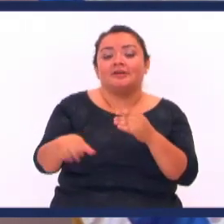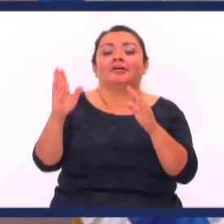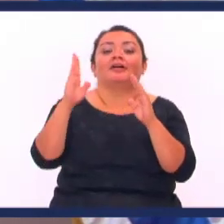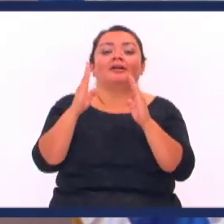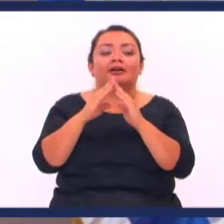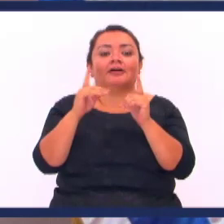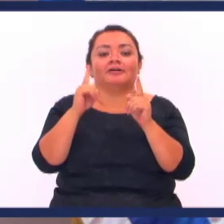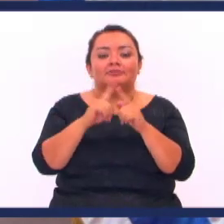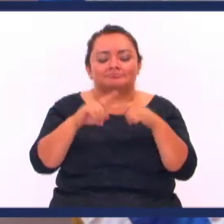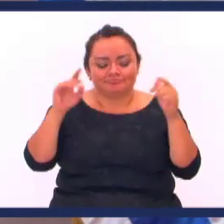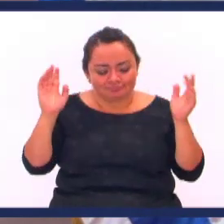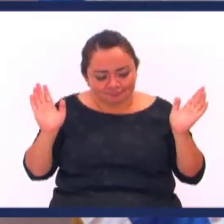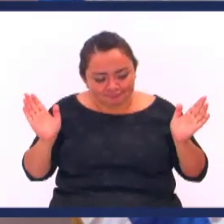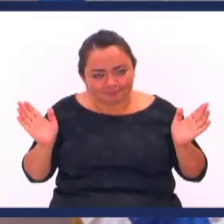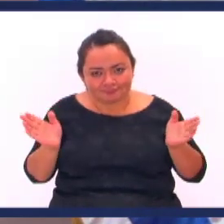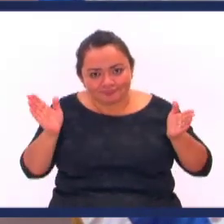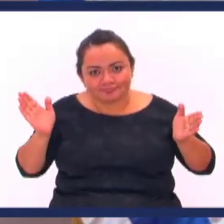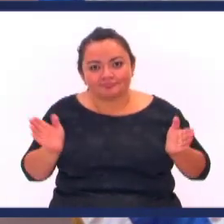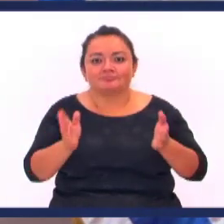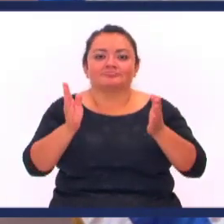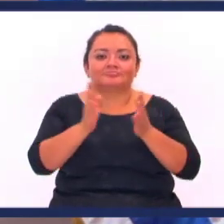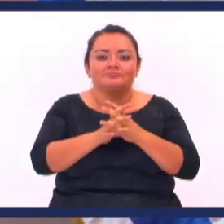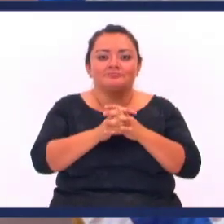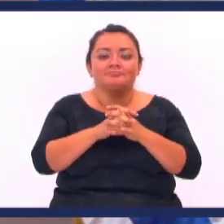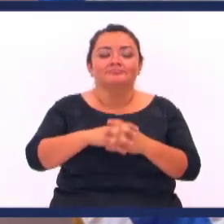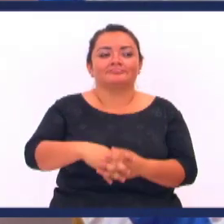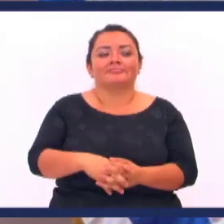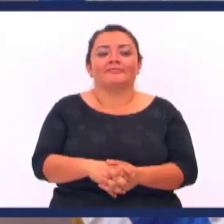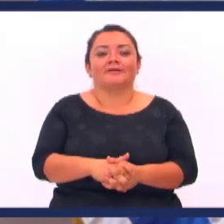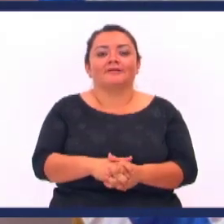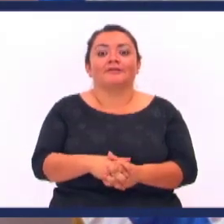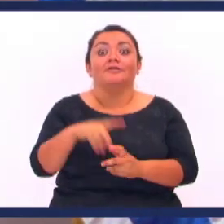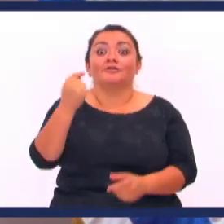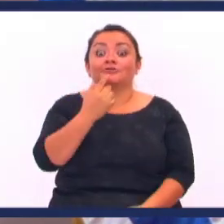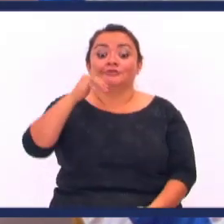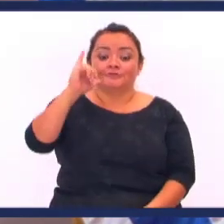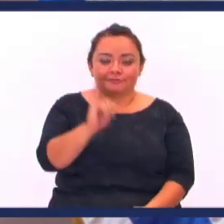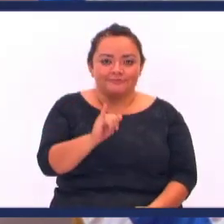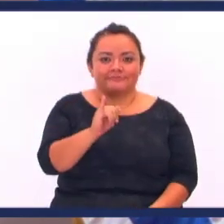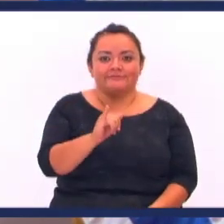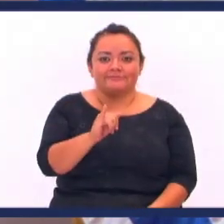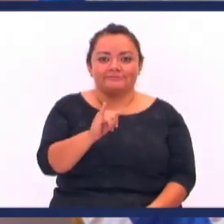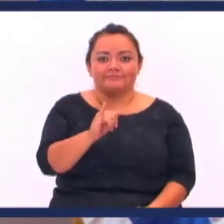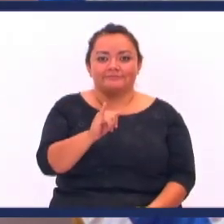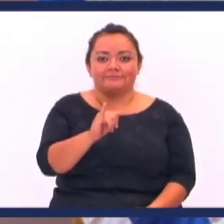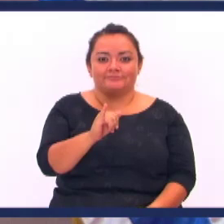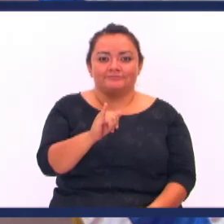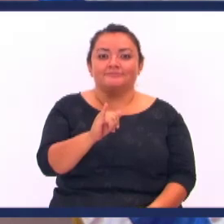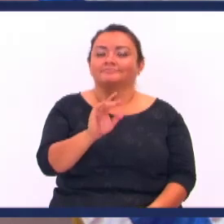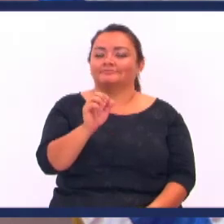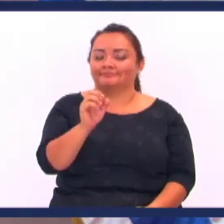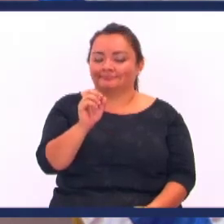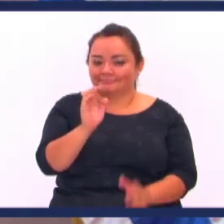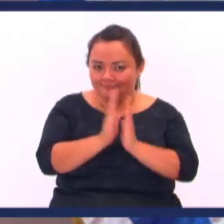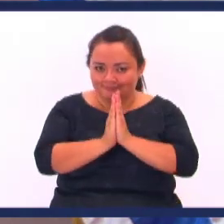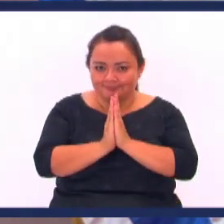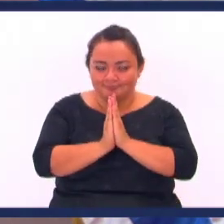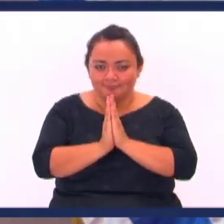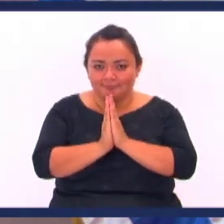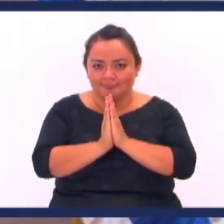luchas Y La iglesia sigue predicando Solo se Amén